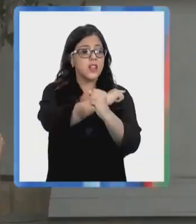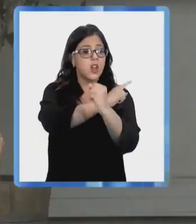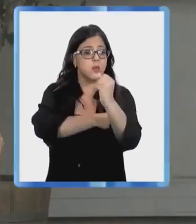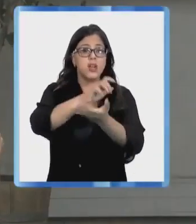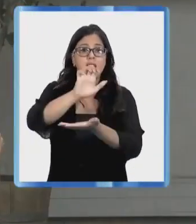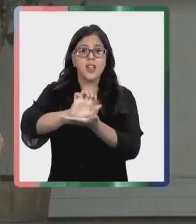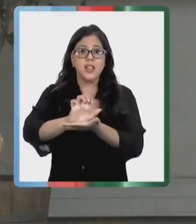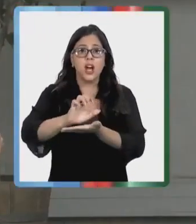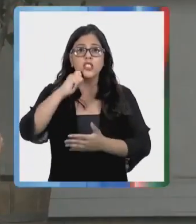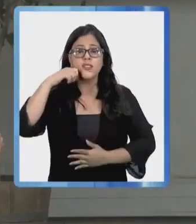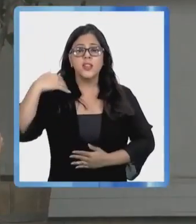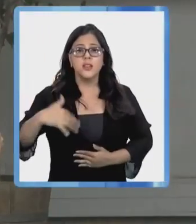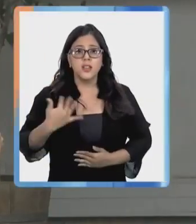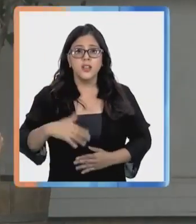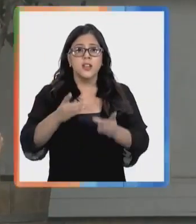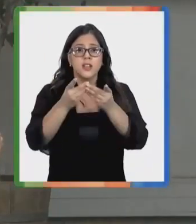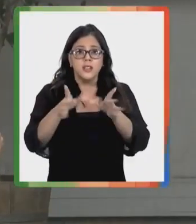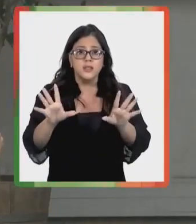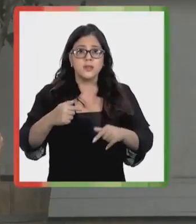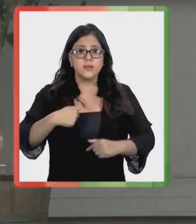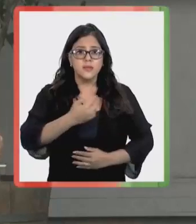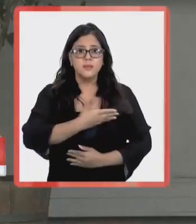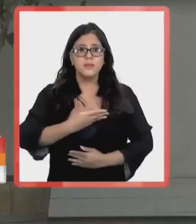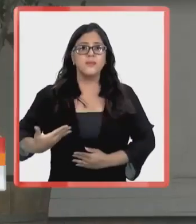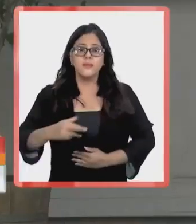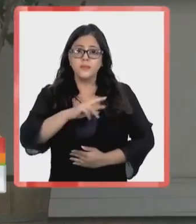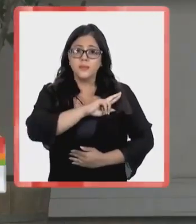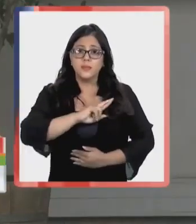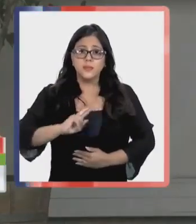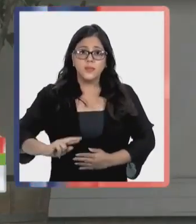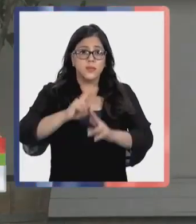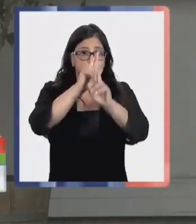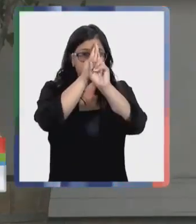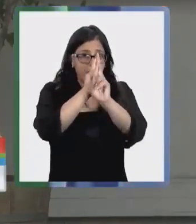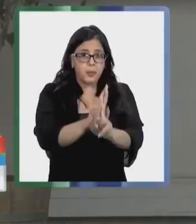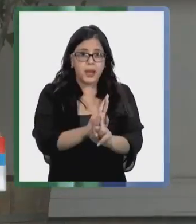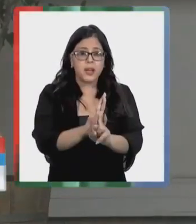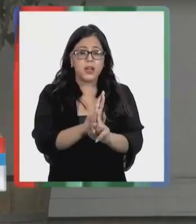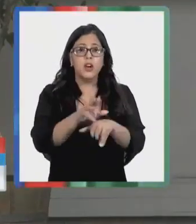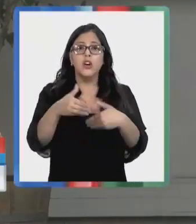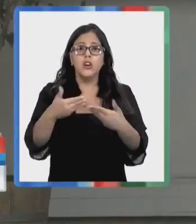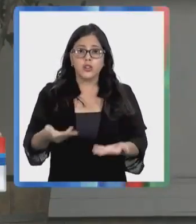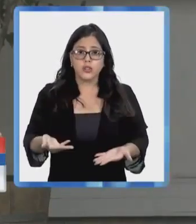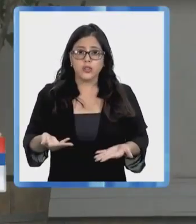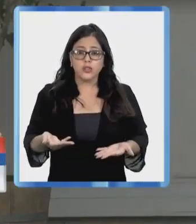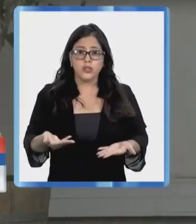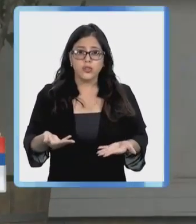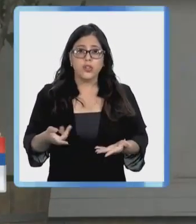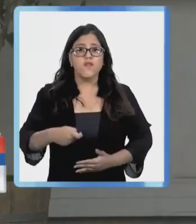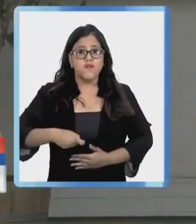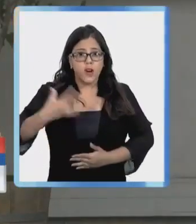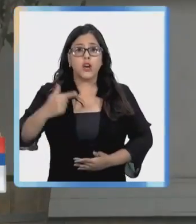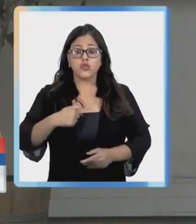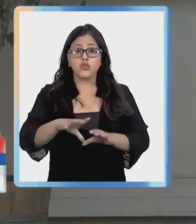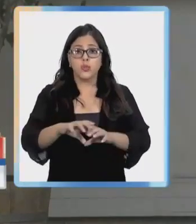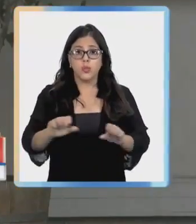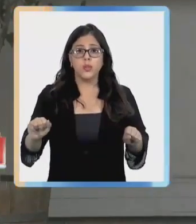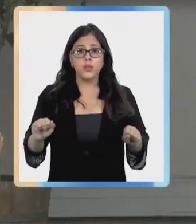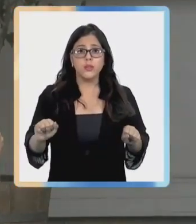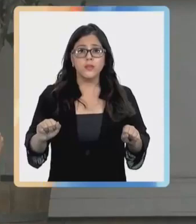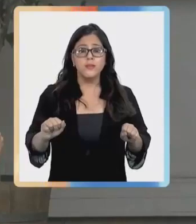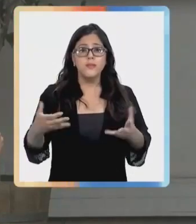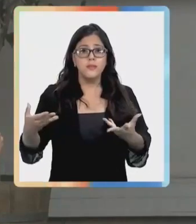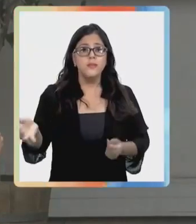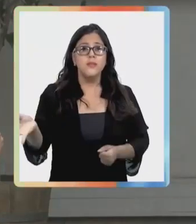Estado es condición esencial de la democracia y yo como presidente de la República la respeto íntegramente y por lo tanto valoro y estoy de